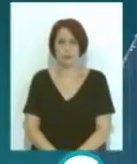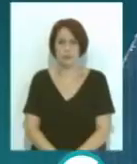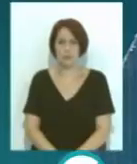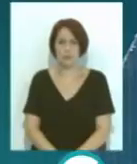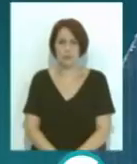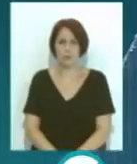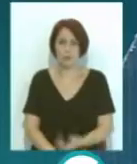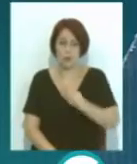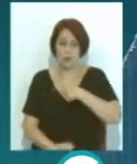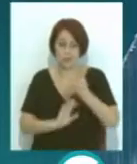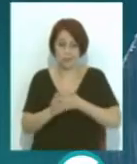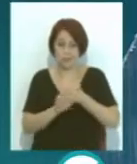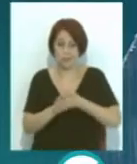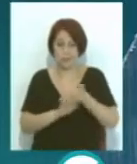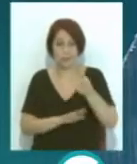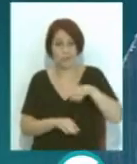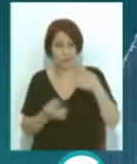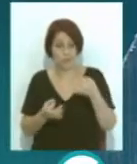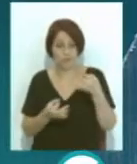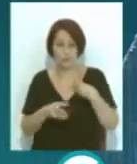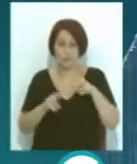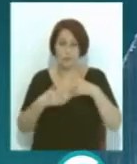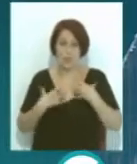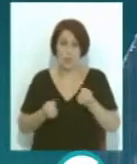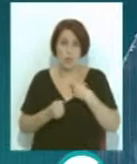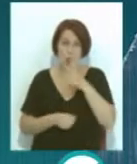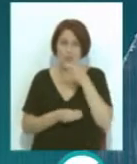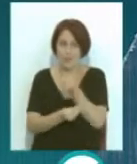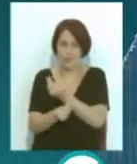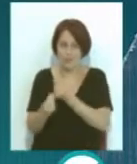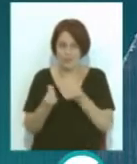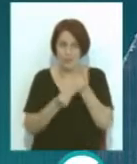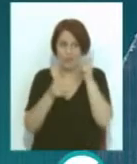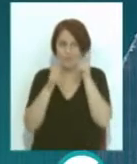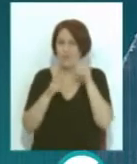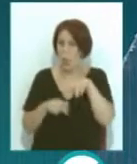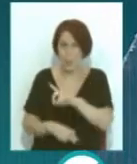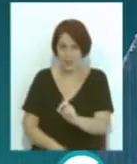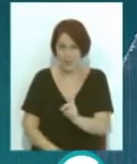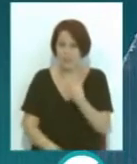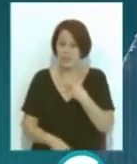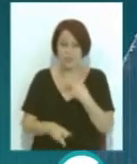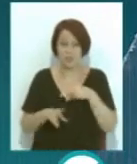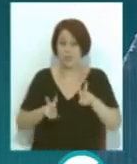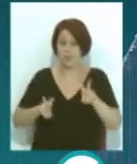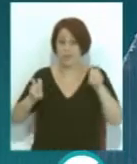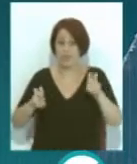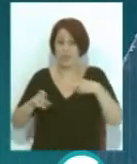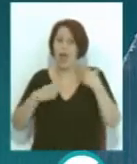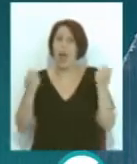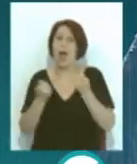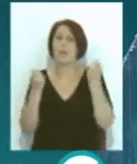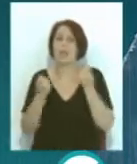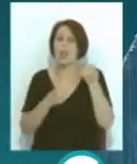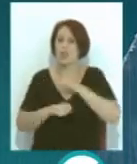Y tenemos que hablarles también de salud porque el aire no es un privilegio, es el lema con el que la campaña